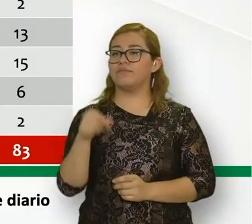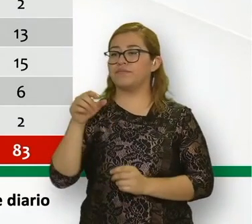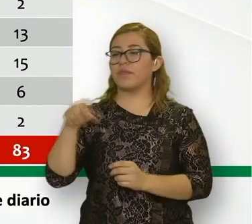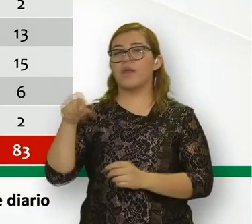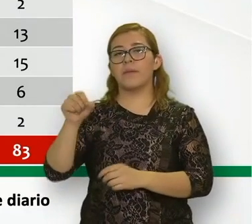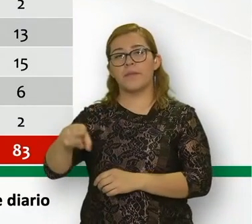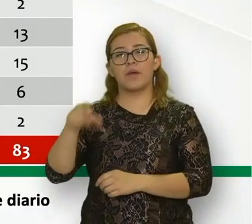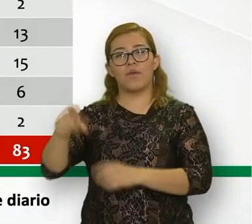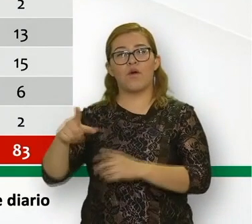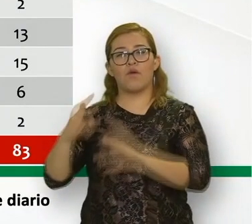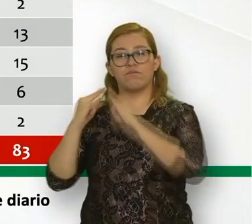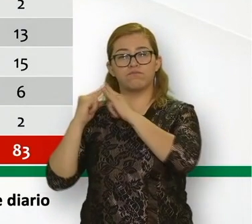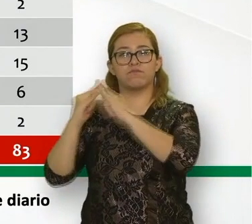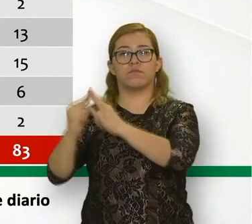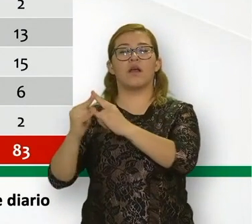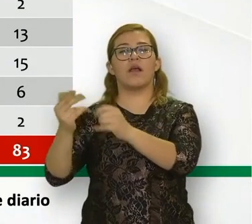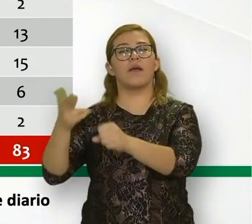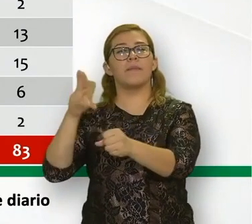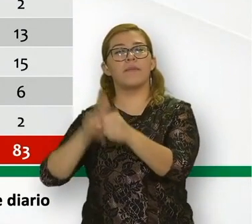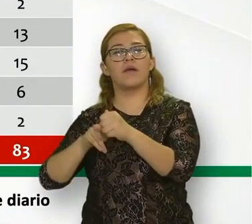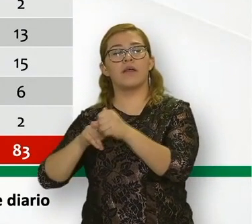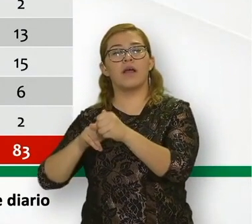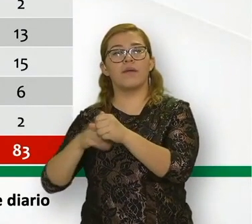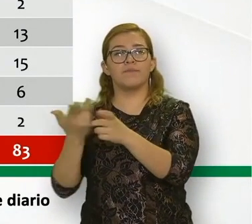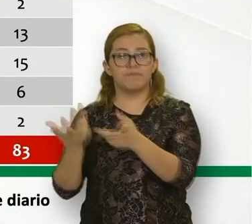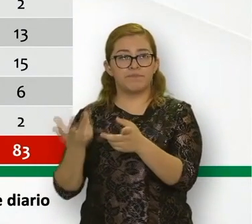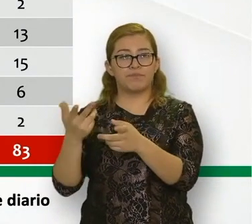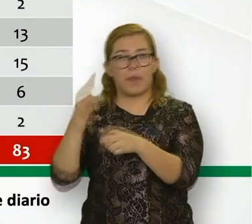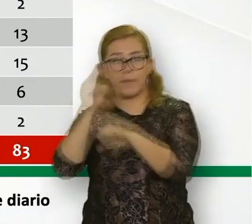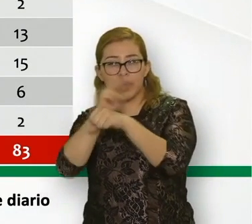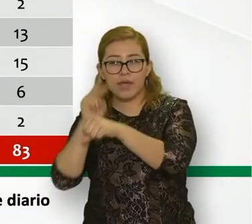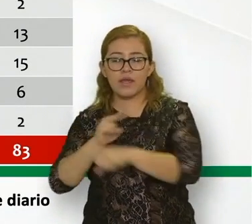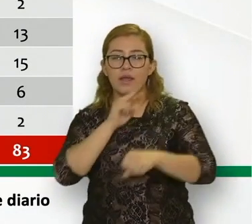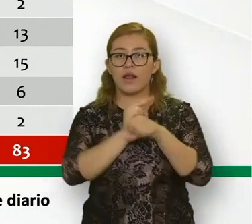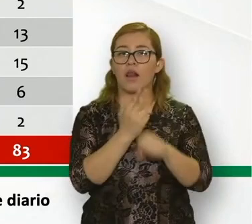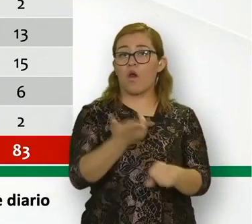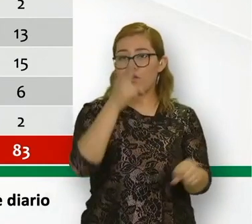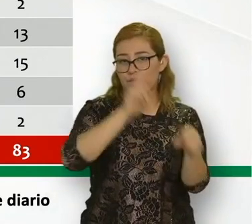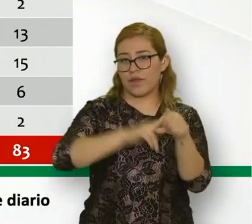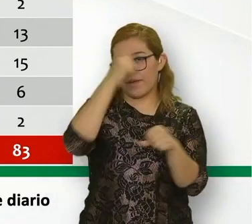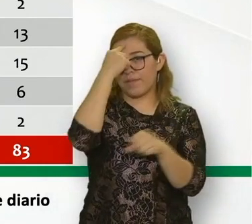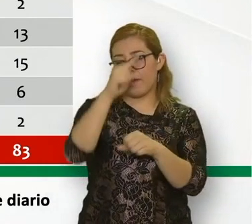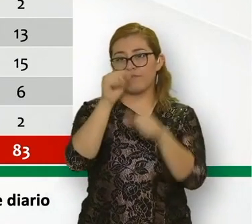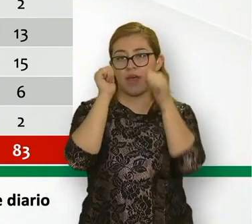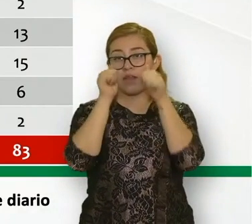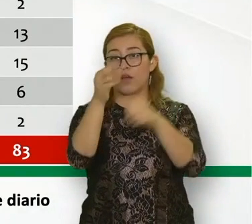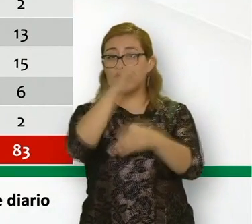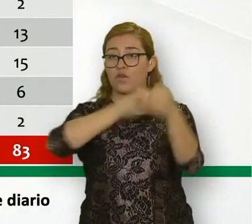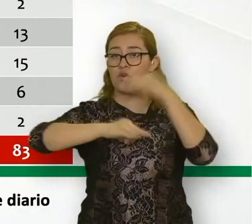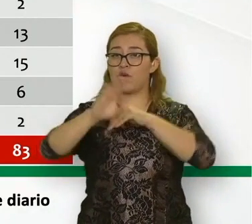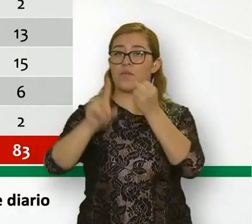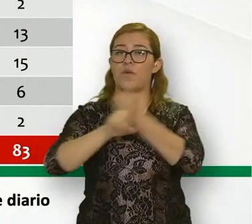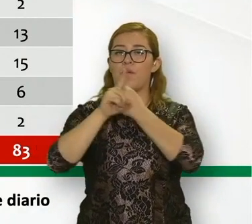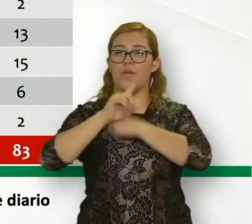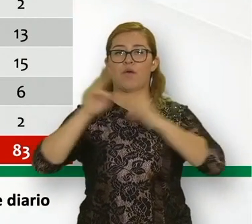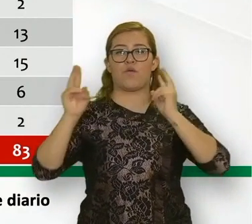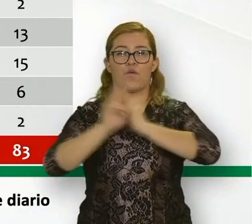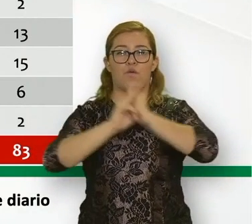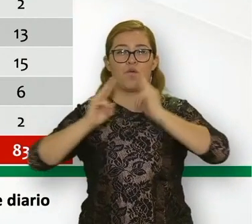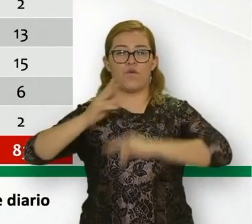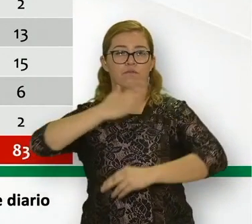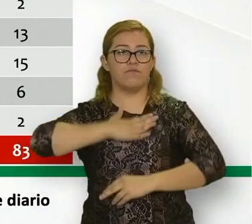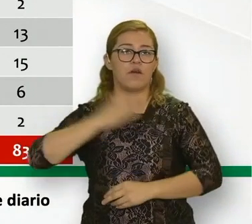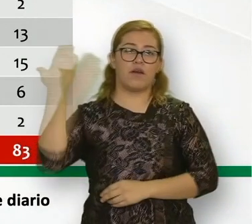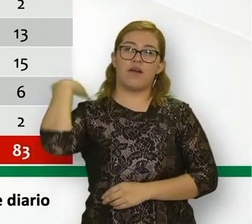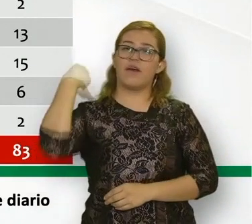los cuales se han descartado a 4.208, mientras que 396 se encuentran pendientes de sus resultados. Con